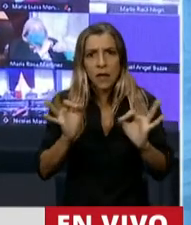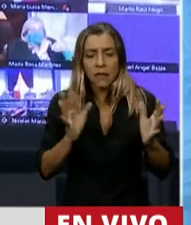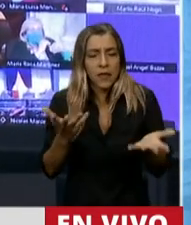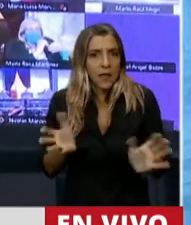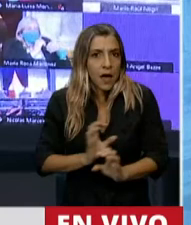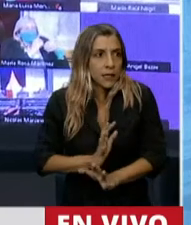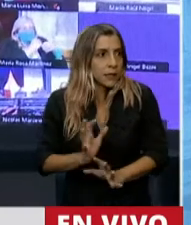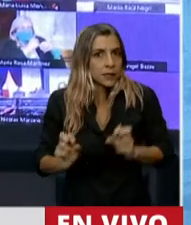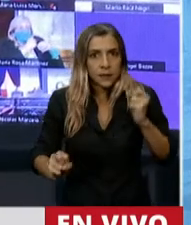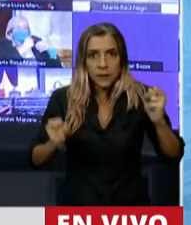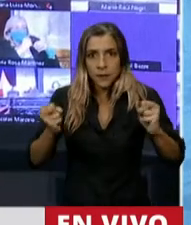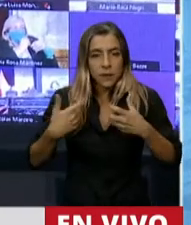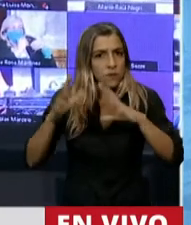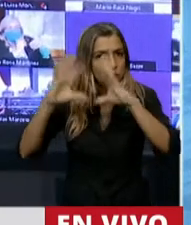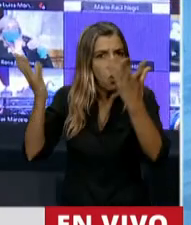en el mundo.